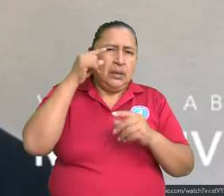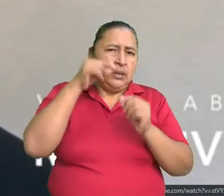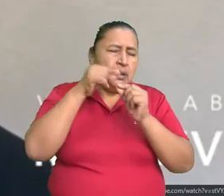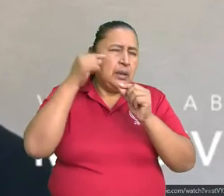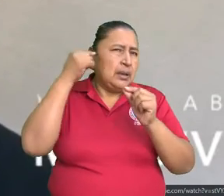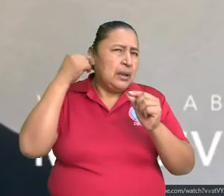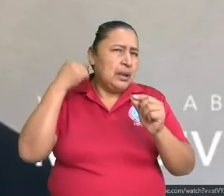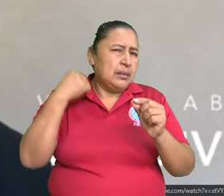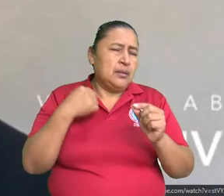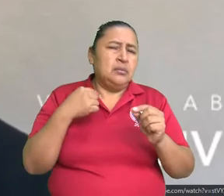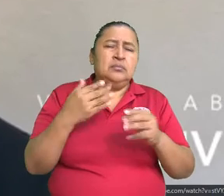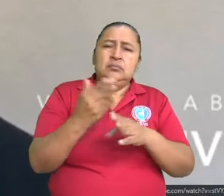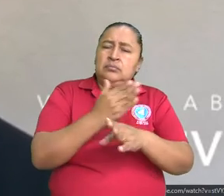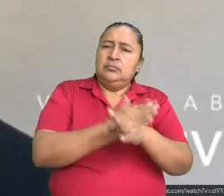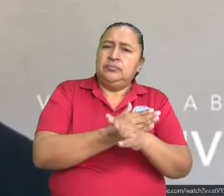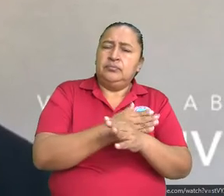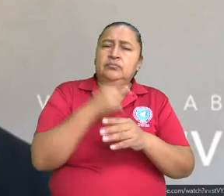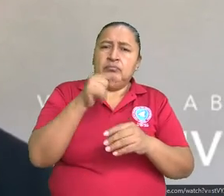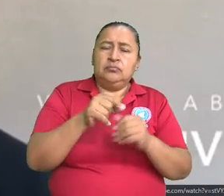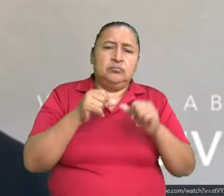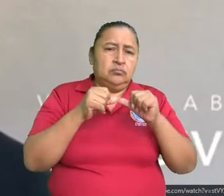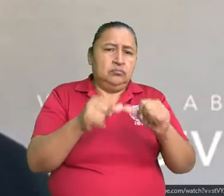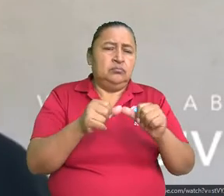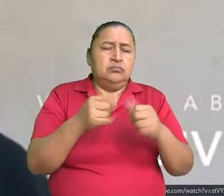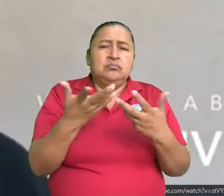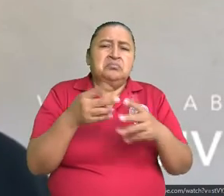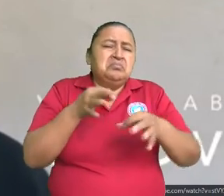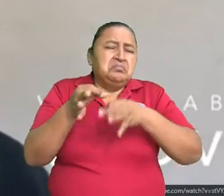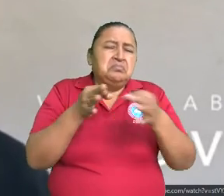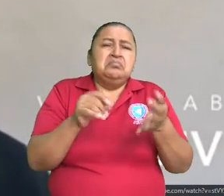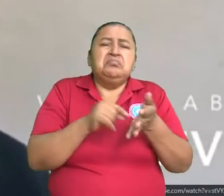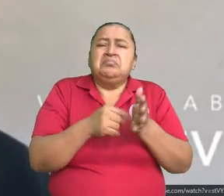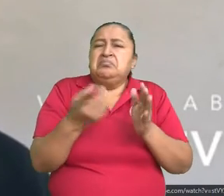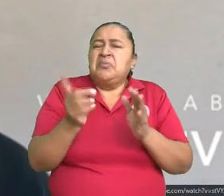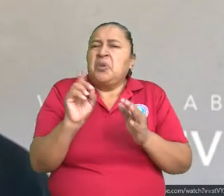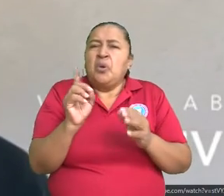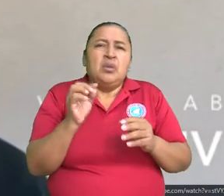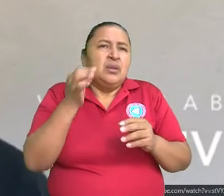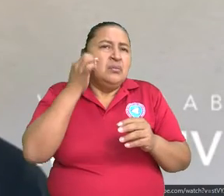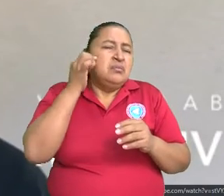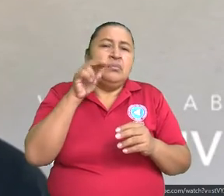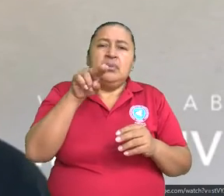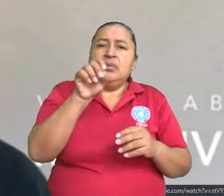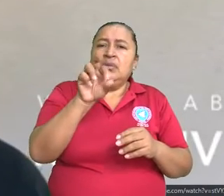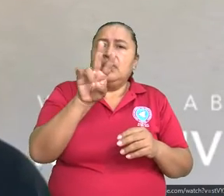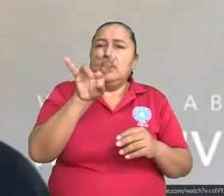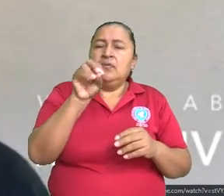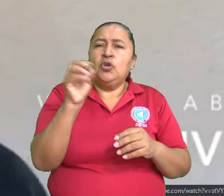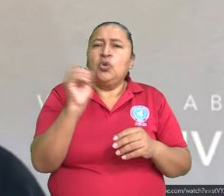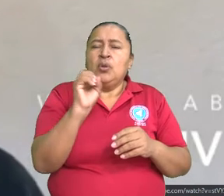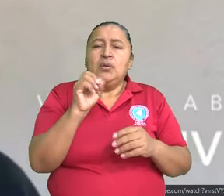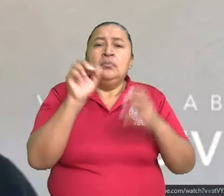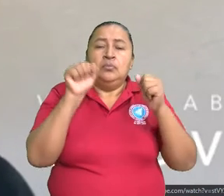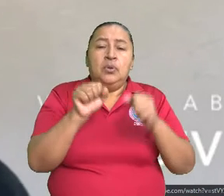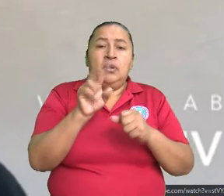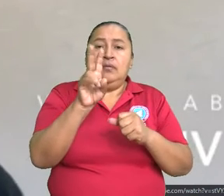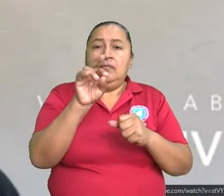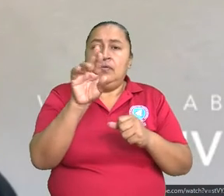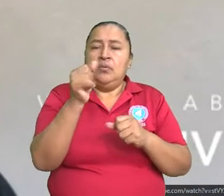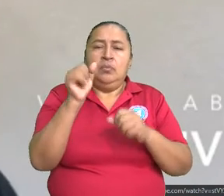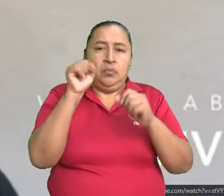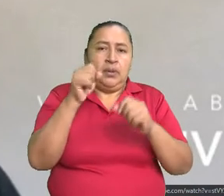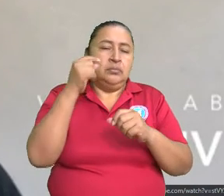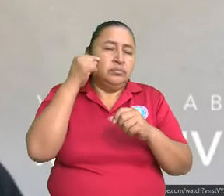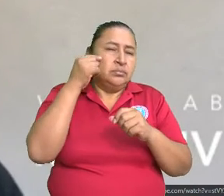vez nos explica, antes de seguir en el tema, cuál es la función y dónde está ubicado ese nervio. Que el virus se puede alojar y puede